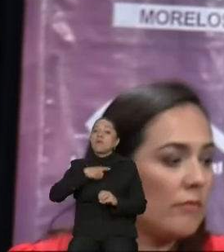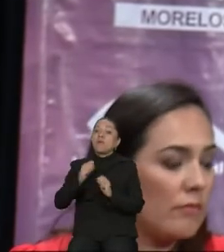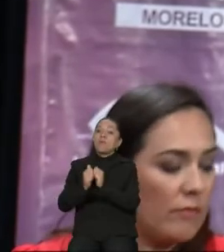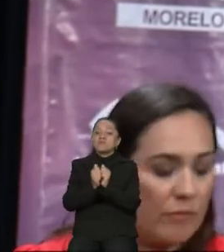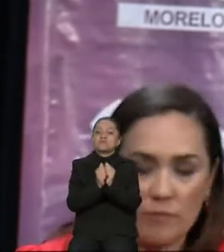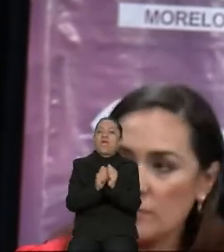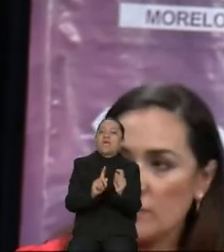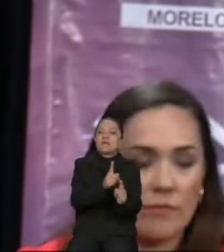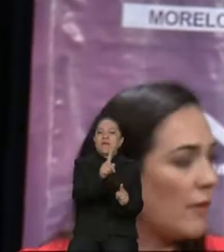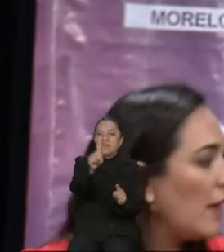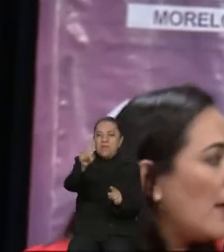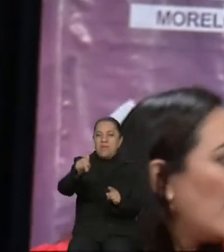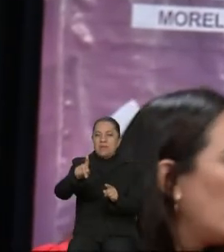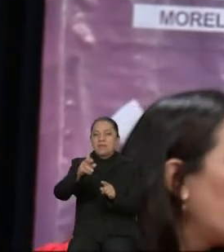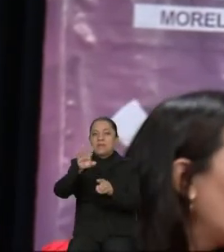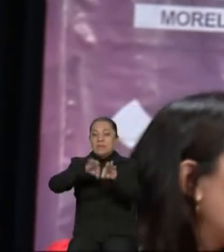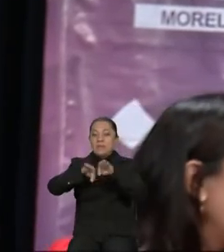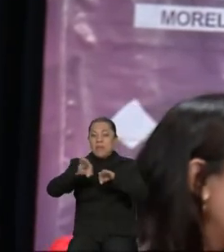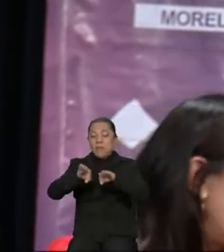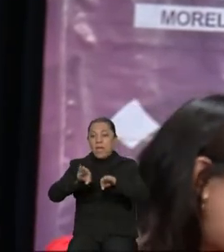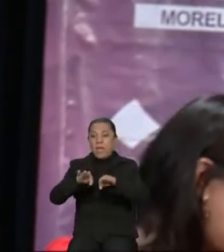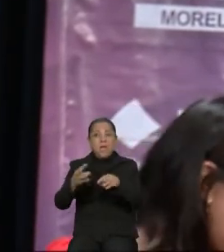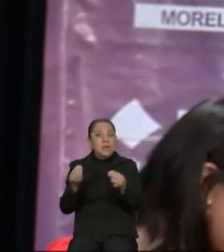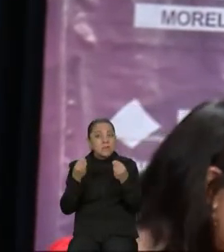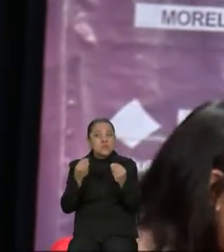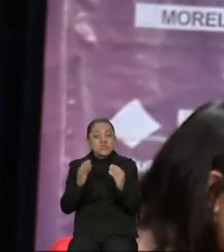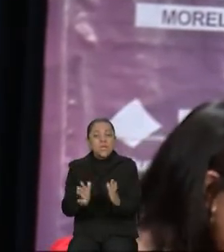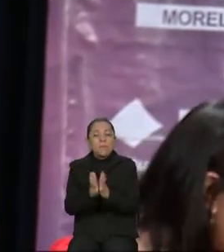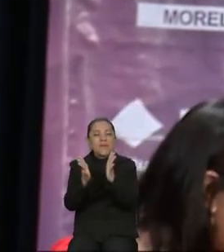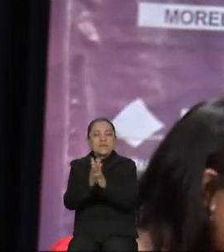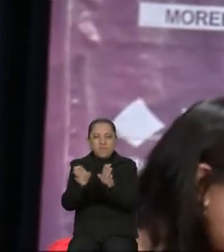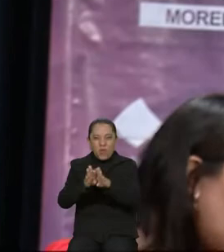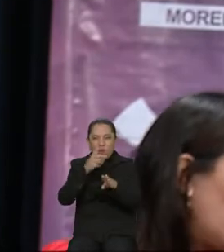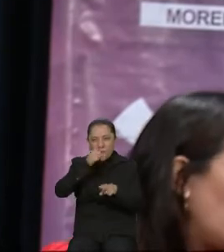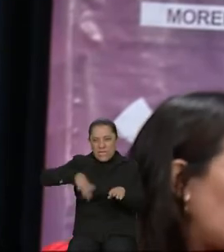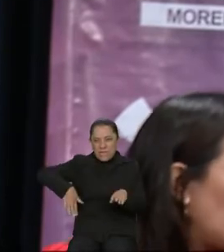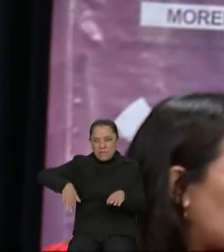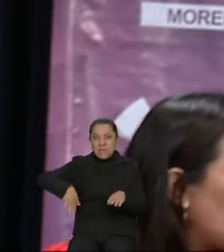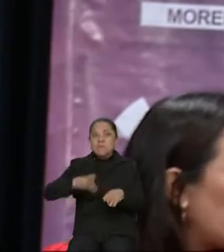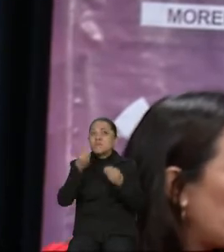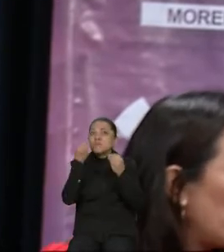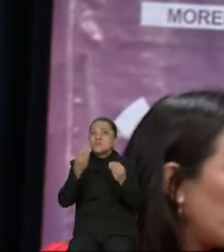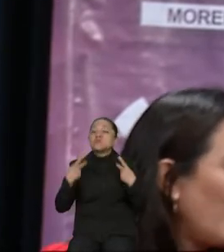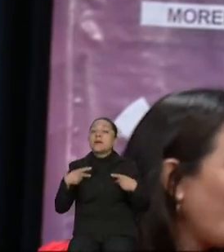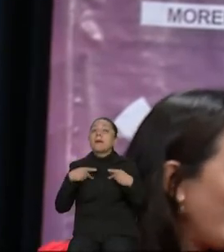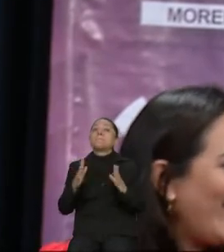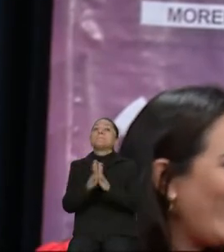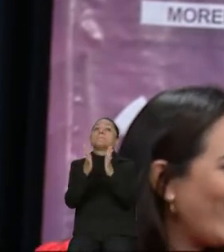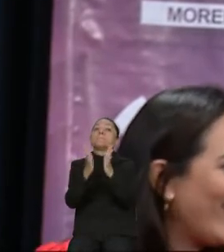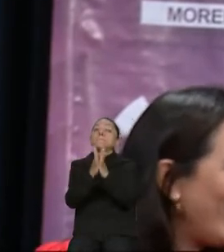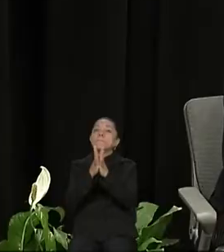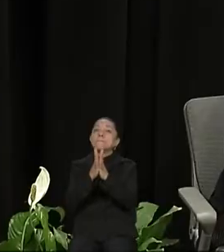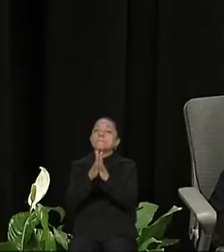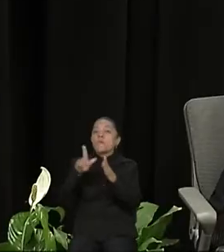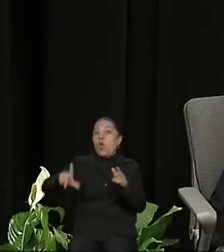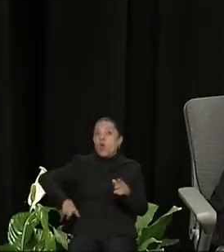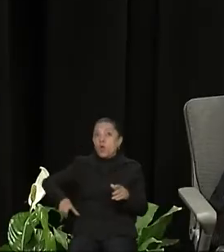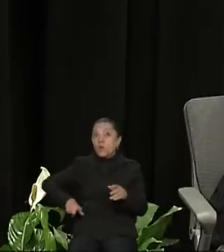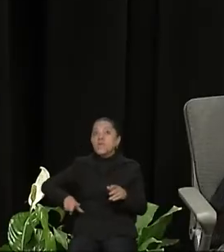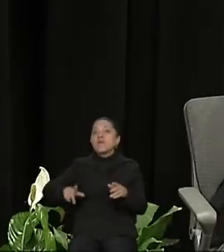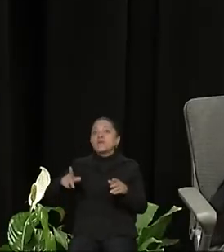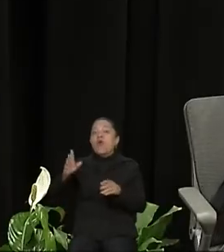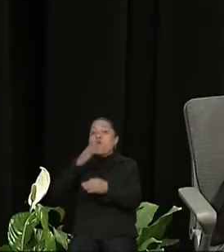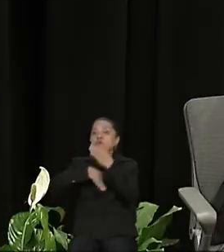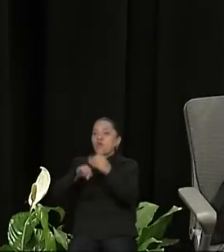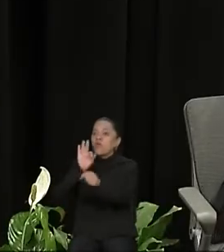ratito, con mucha participación ciudadana donde el gobierno con los ciudadanos deben de protegerse. Yo